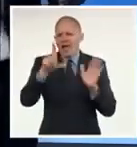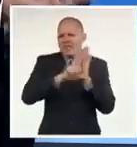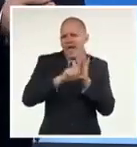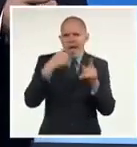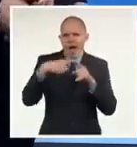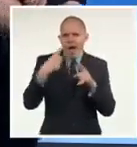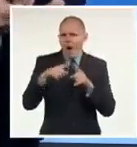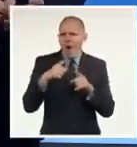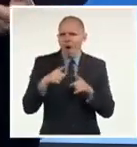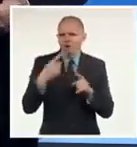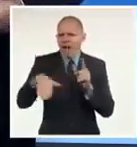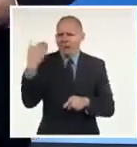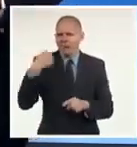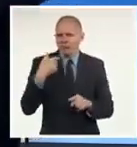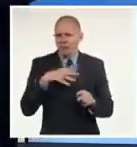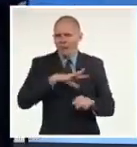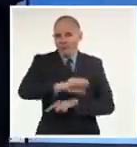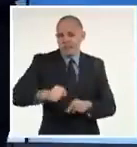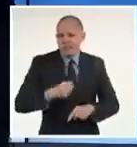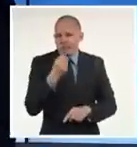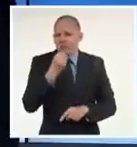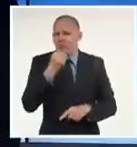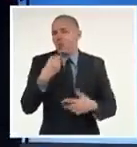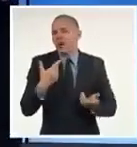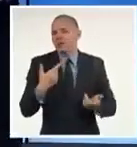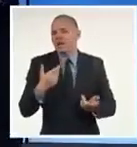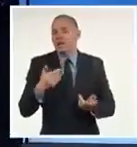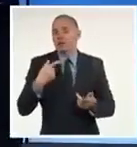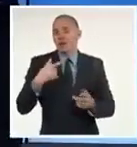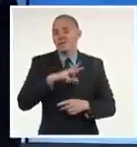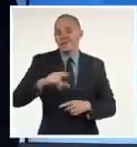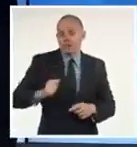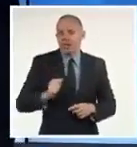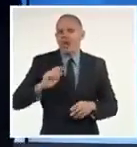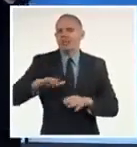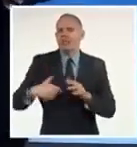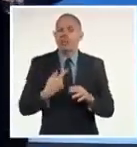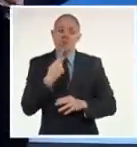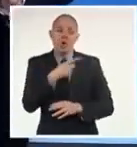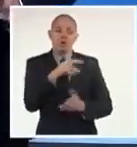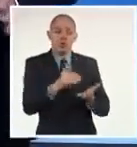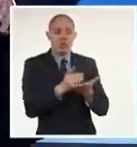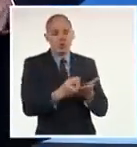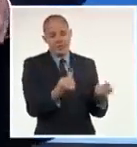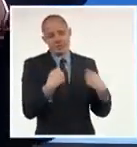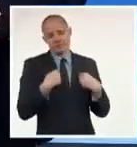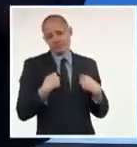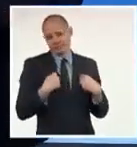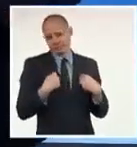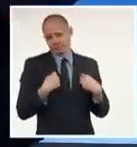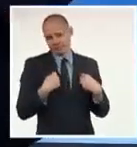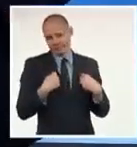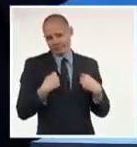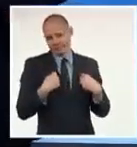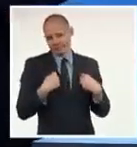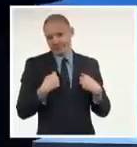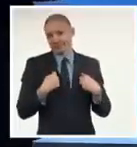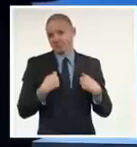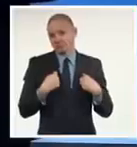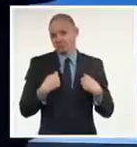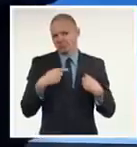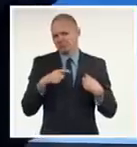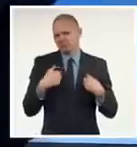amenaza de demanda judicial y así obtener ganancias extraordinarias. Este modus operandi de los fondos buitres produce